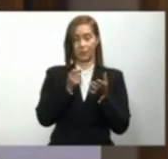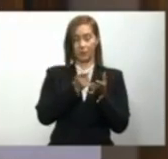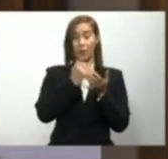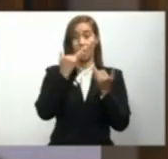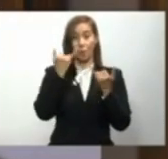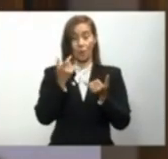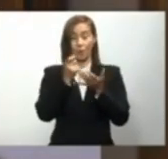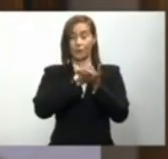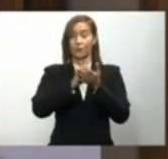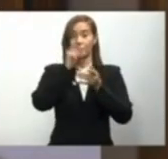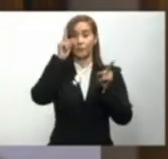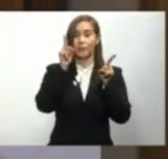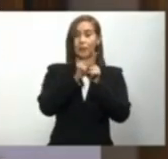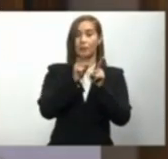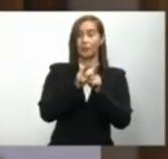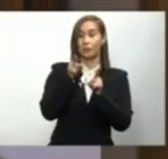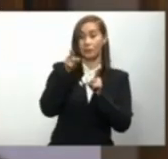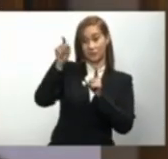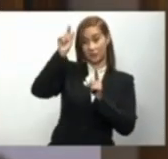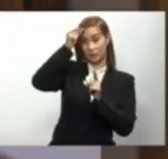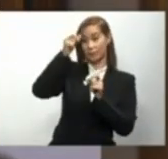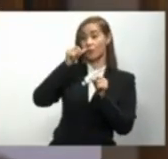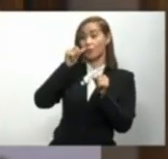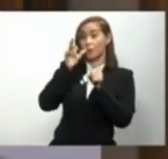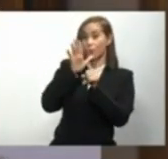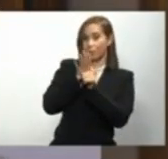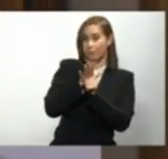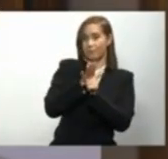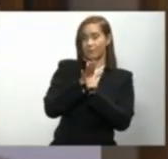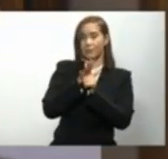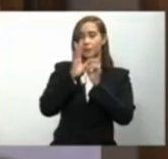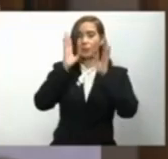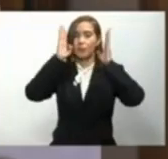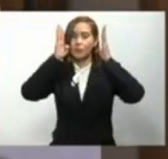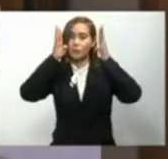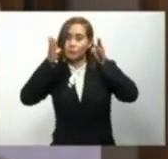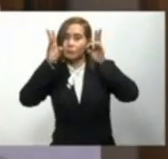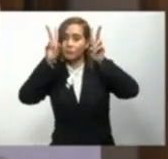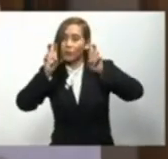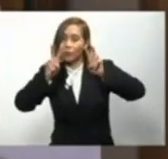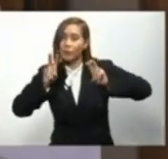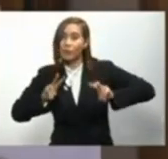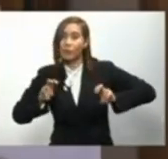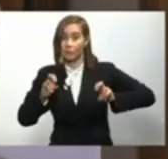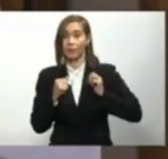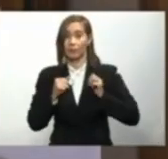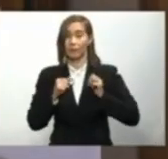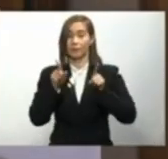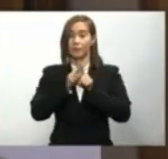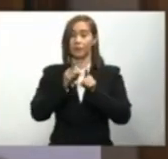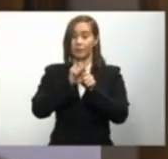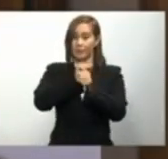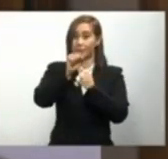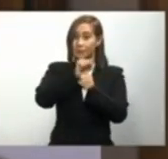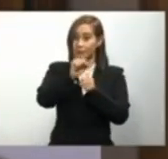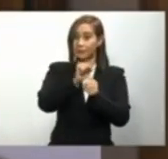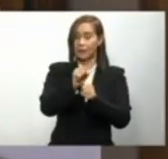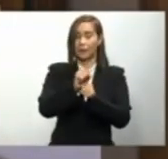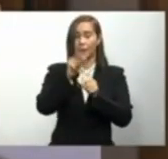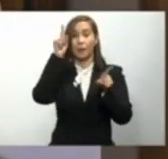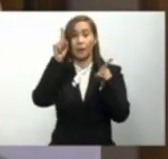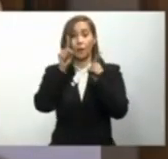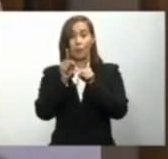pacto tendrá que comprometerse a observar lo consensuado, así como asumir y ejecutar los acuerdos a que